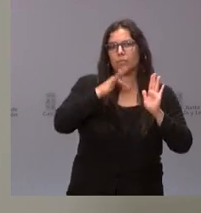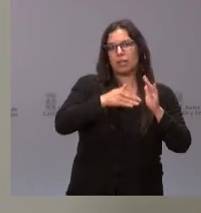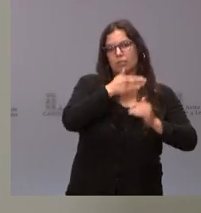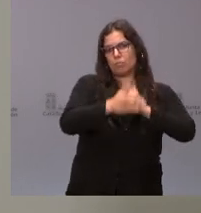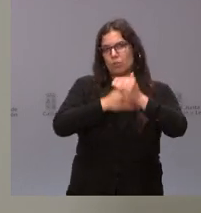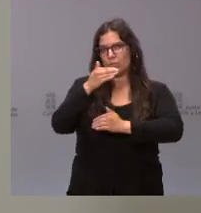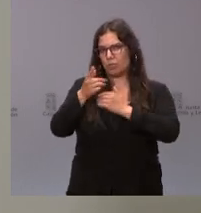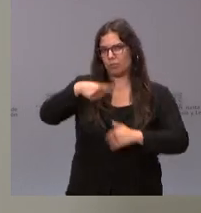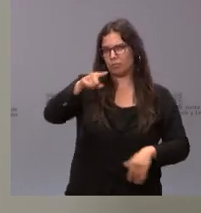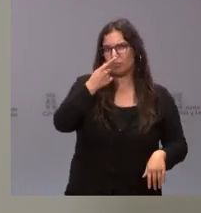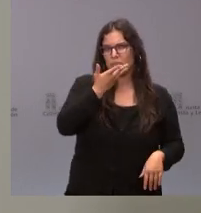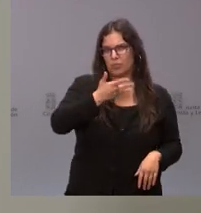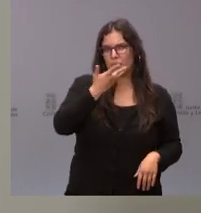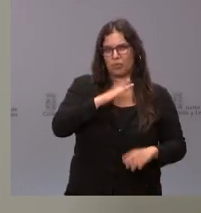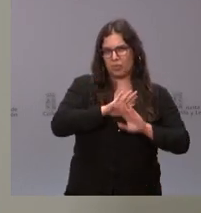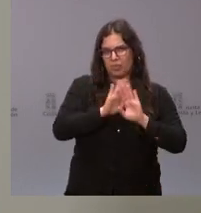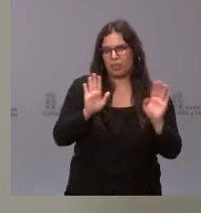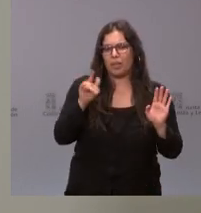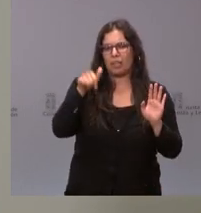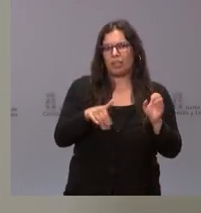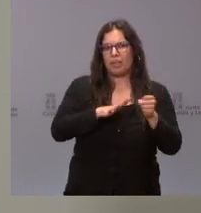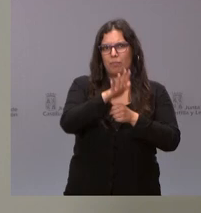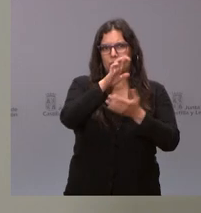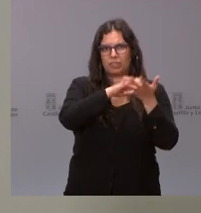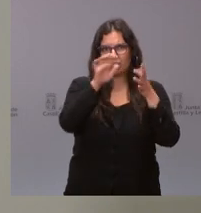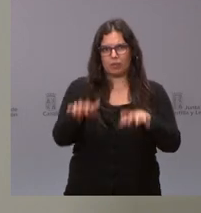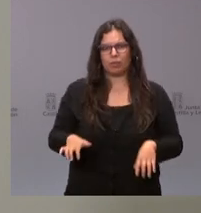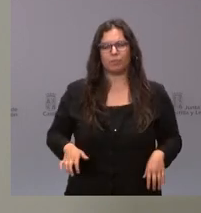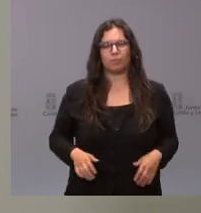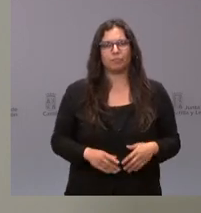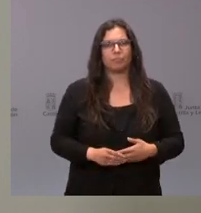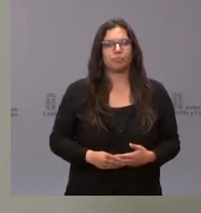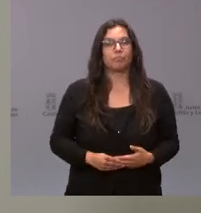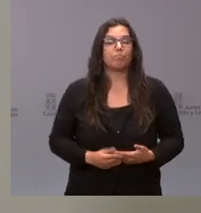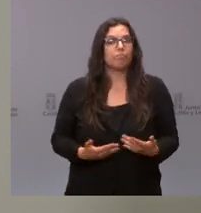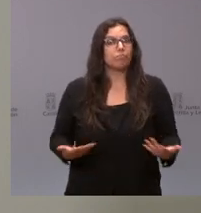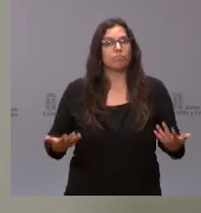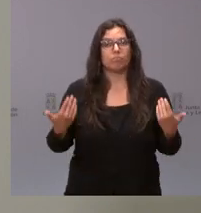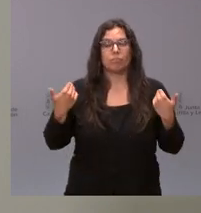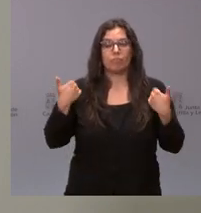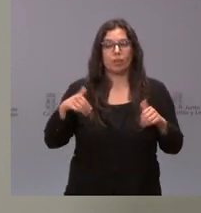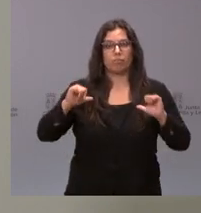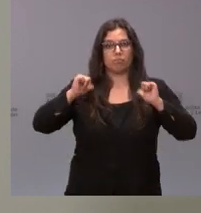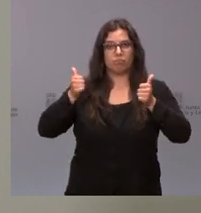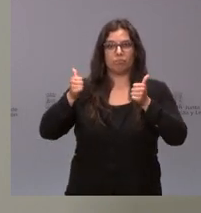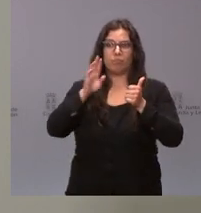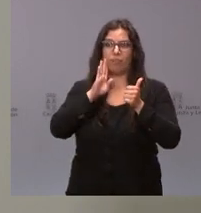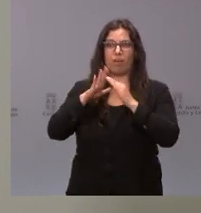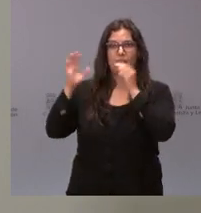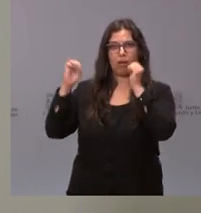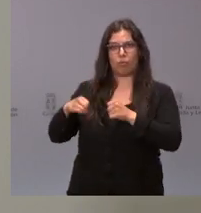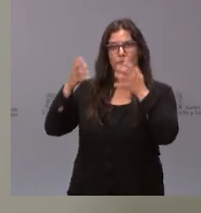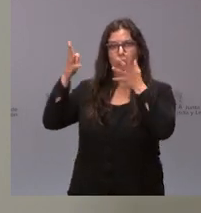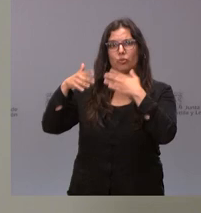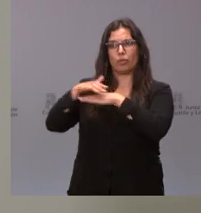ustedes ya conocen en el ámbito de Castilla y León. A partir de ahí ya comenzando con lo que tiene que ver con los acuerdos del